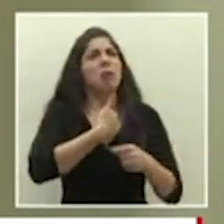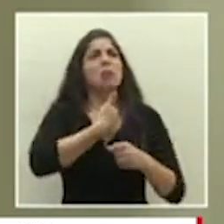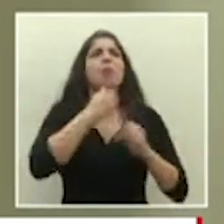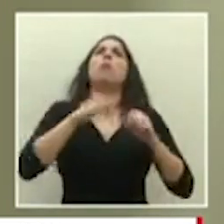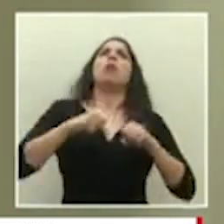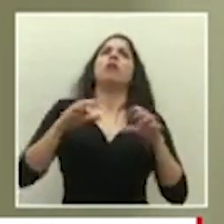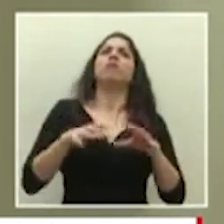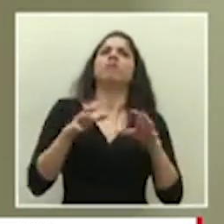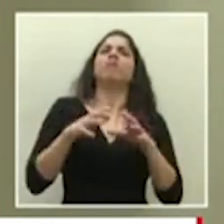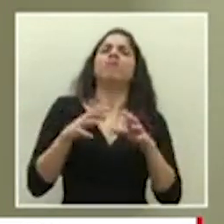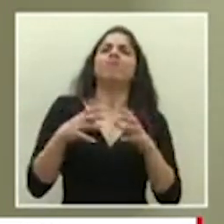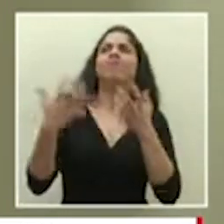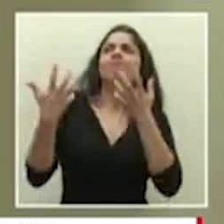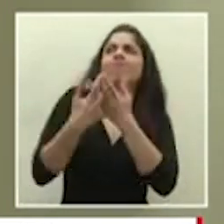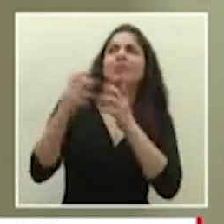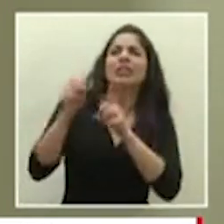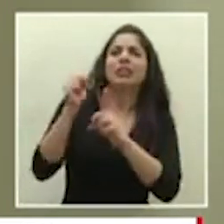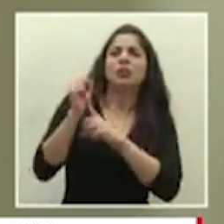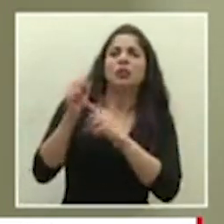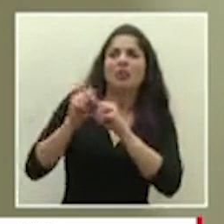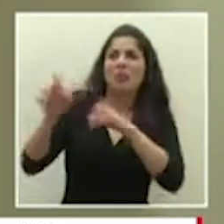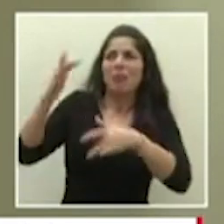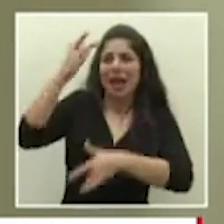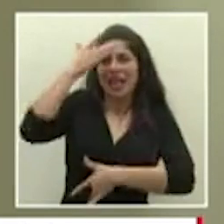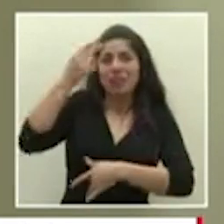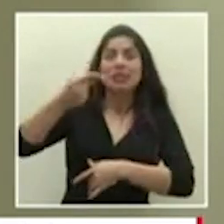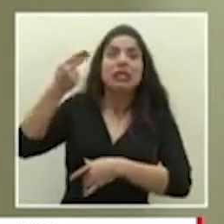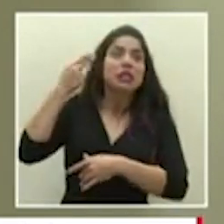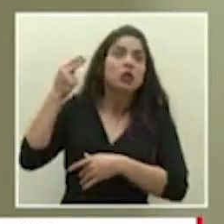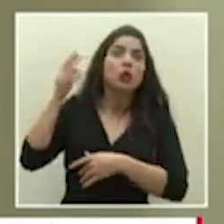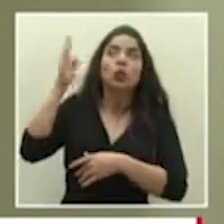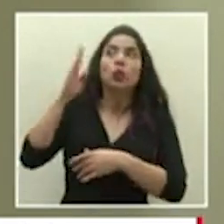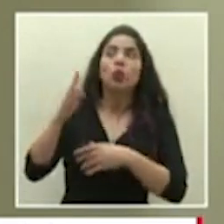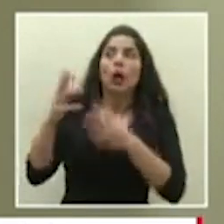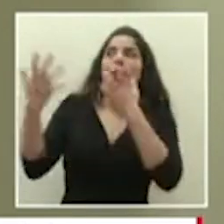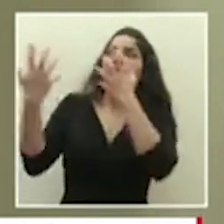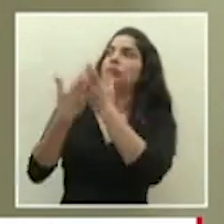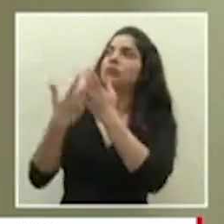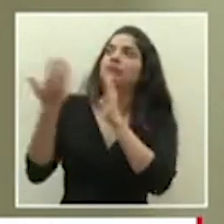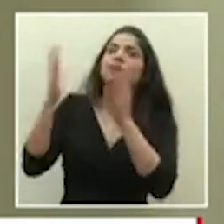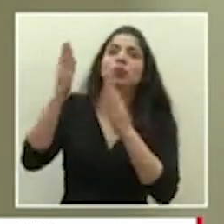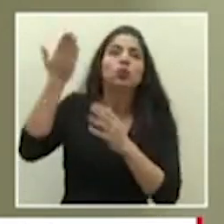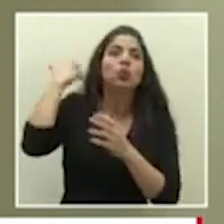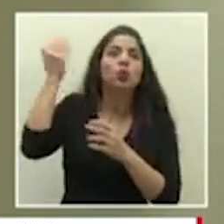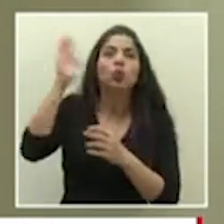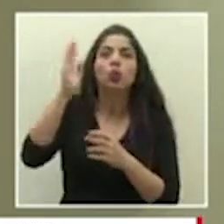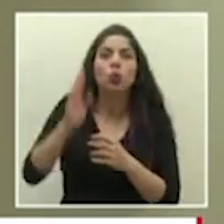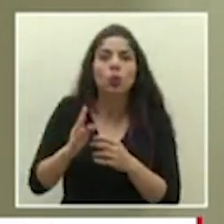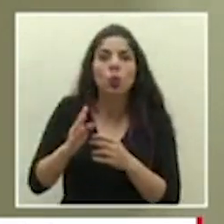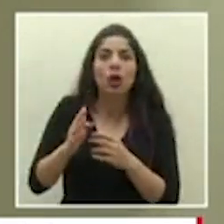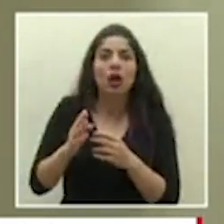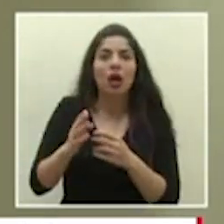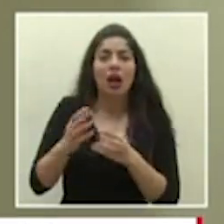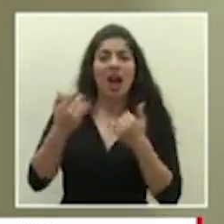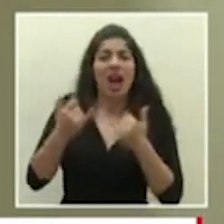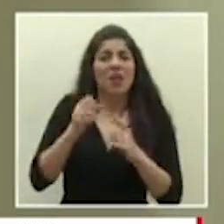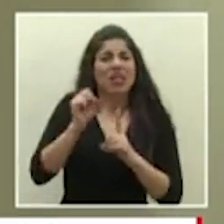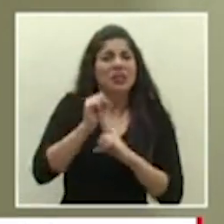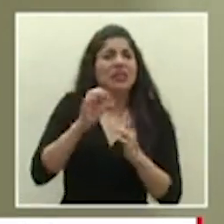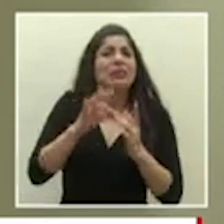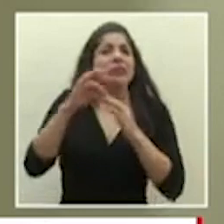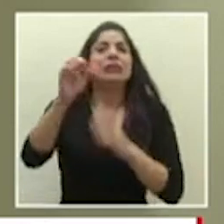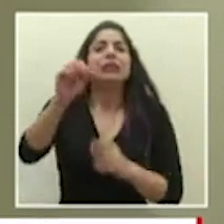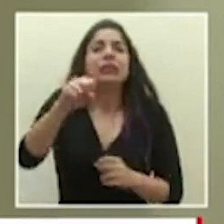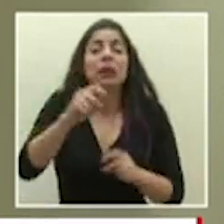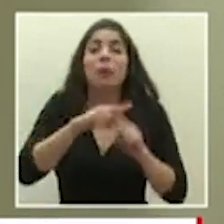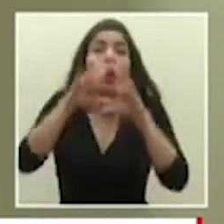altura como siempre lo he venido diciendo a la altura de una pandemia de un evento histórico de algo sin precedentes que nos tiene sí en condiciones especiales claro pero